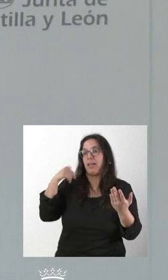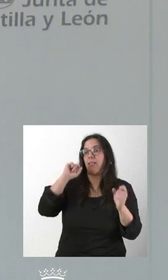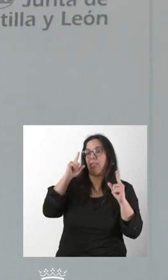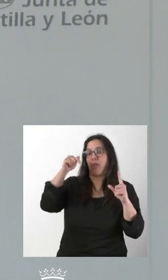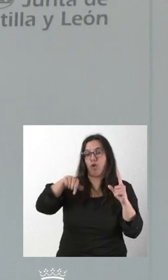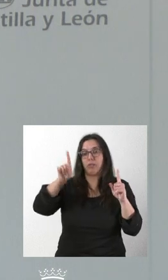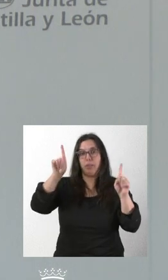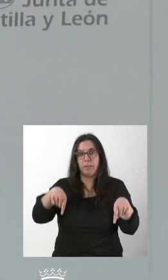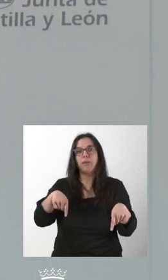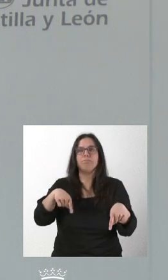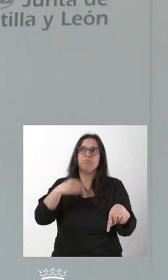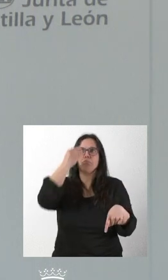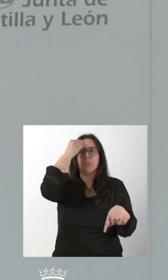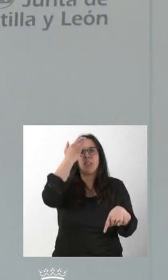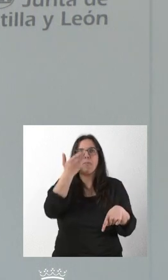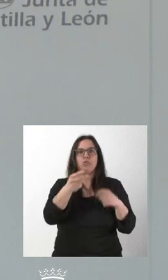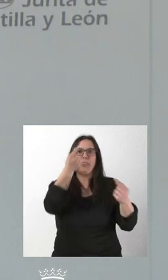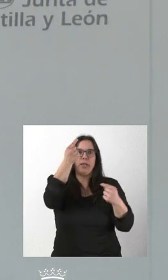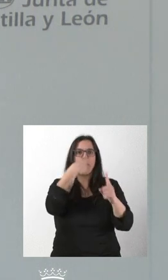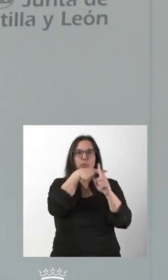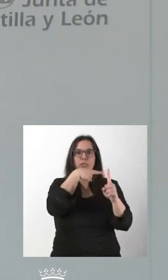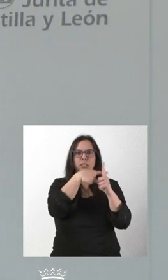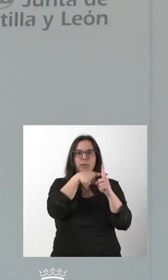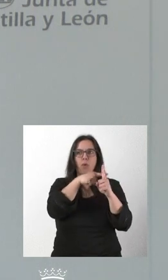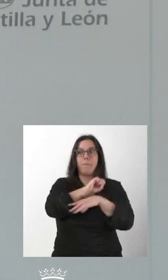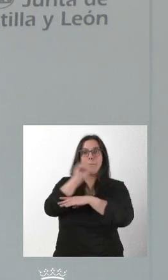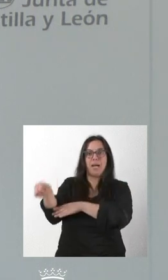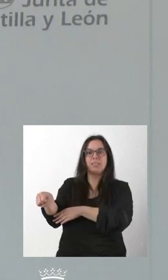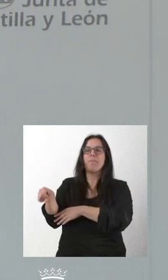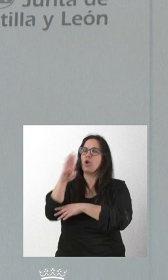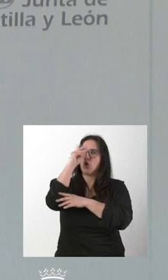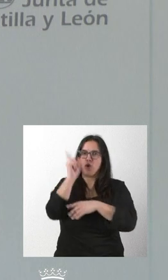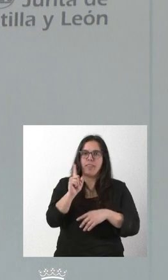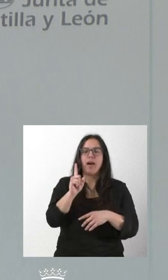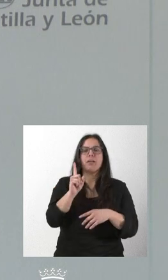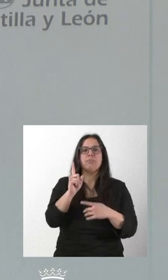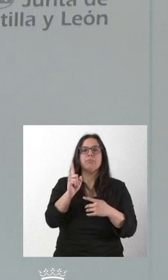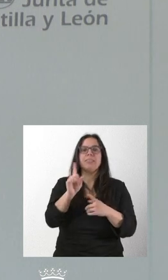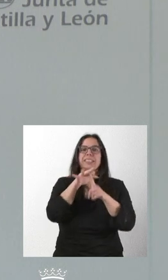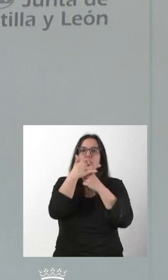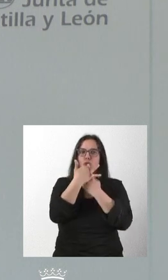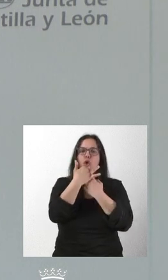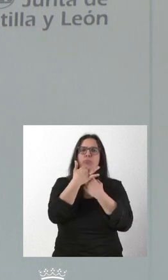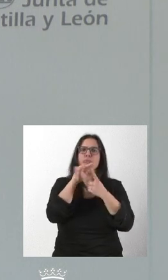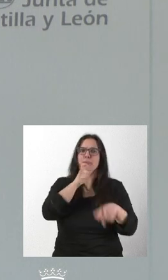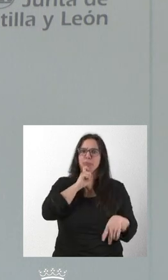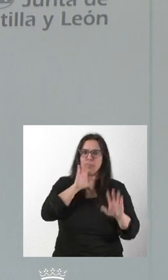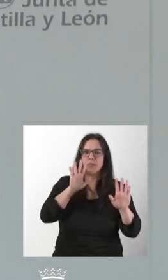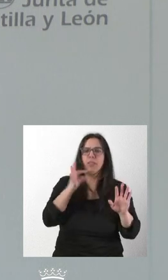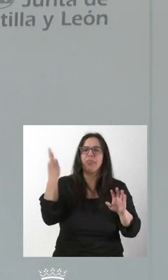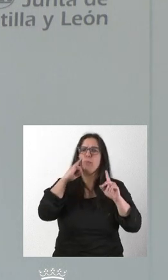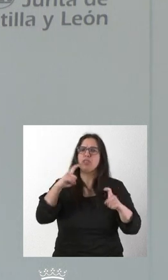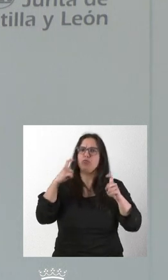que nos lleva a valorar datos más positivos que el conjunto nacional, que no olvidemos nunca que las circunstancias son difíciles, que hay que seguir